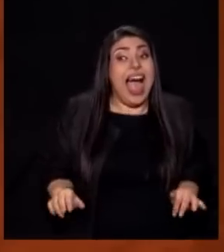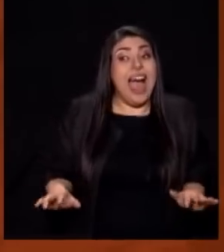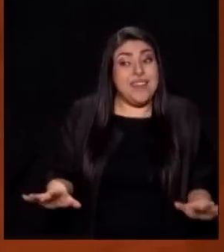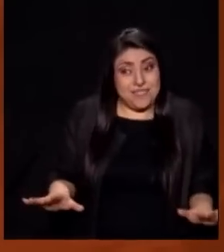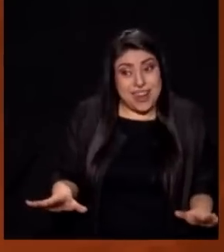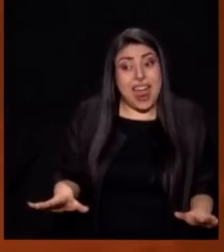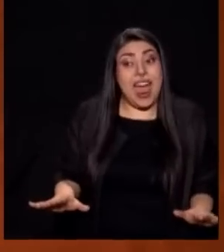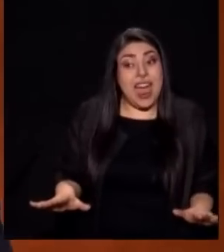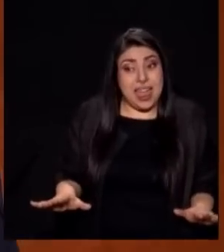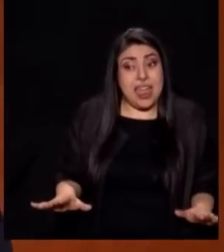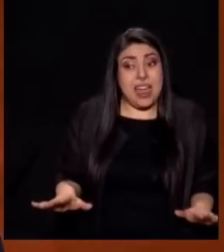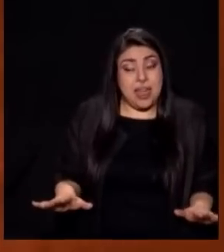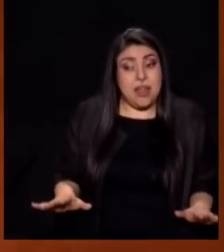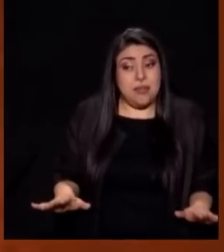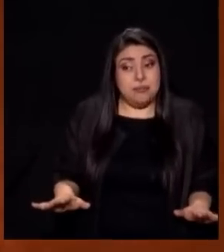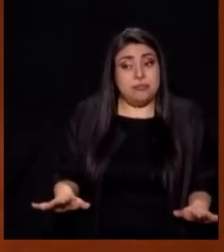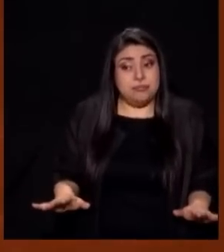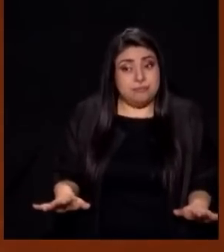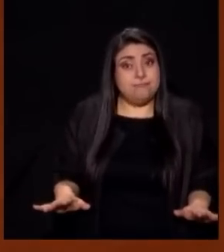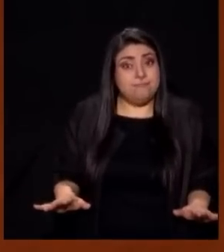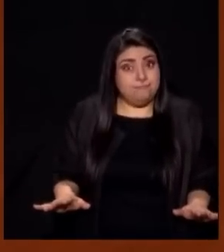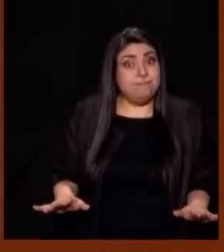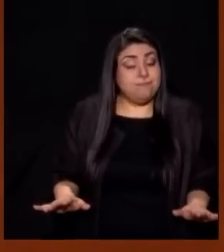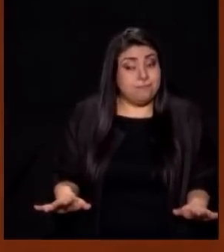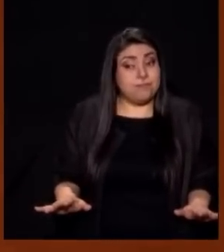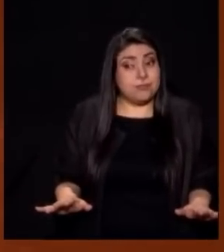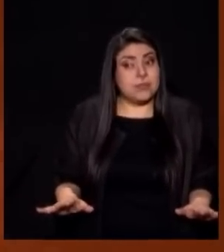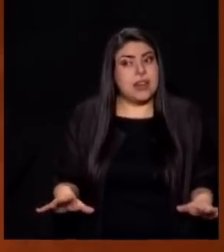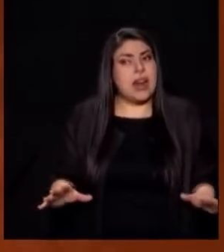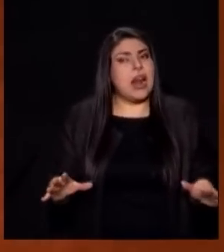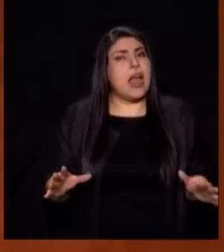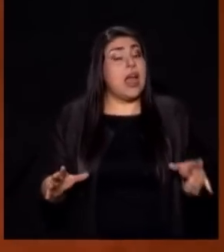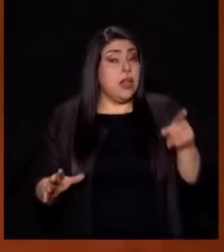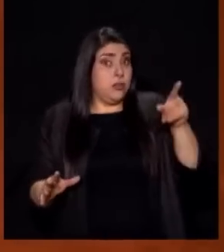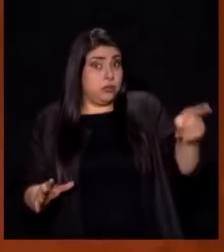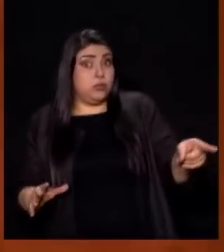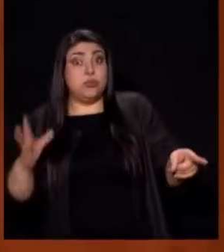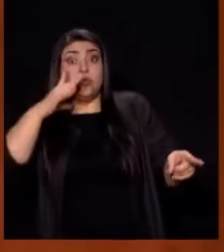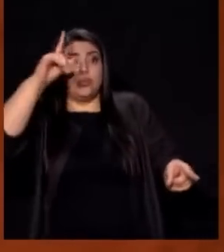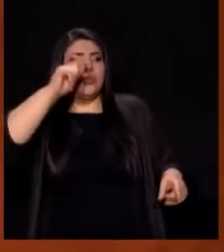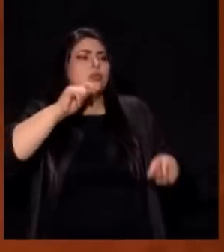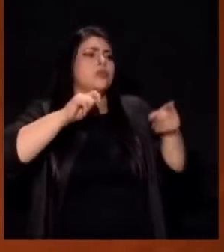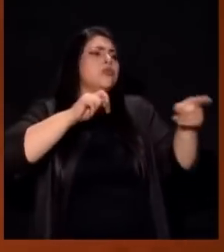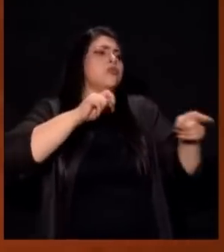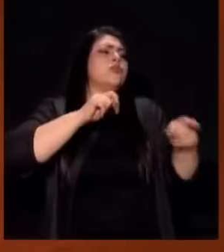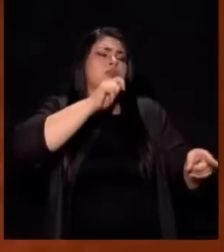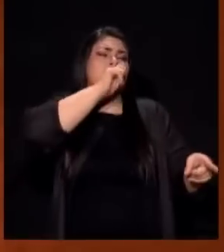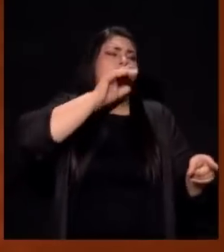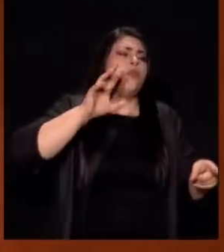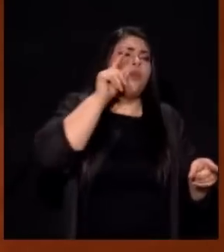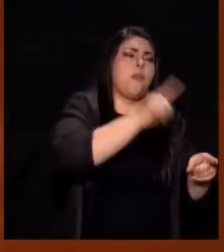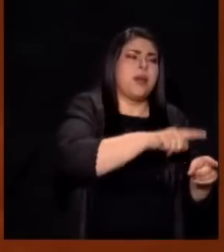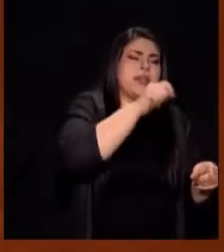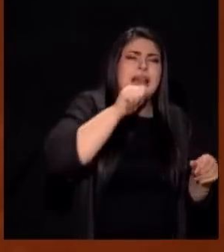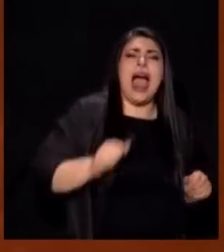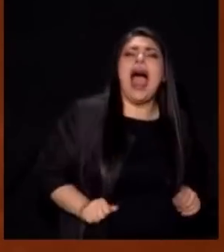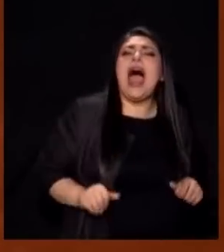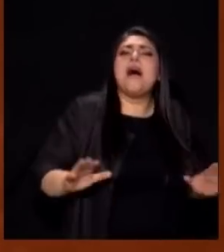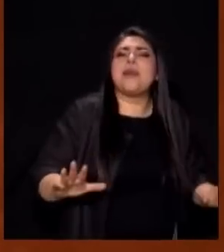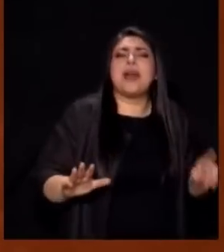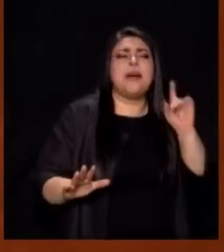Cuando Dios Hizo La Promesa A Abraham No Pudiendo Jurar